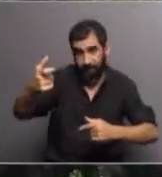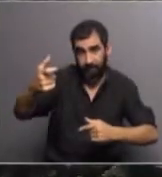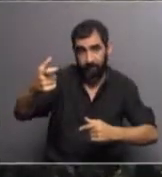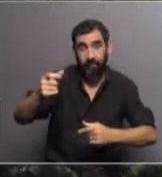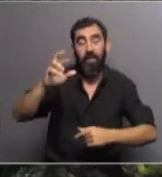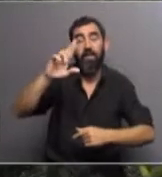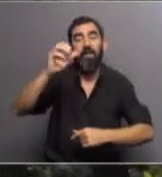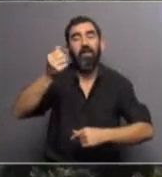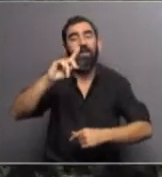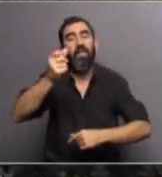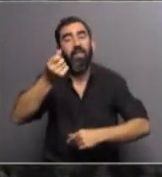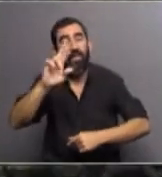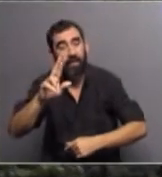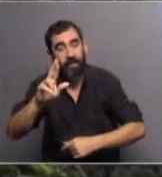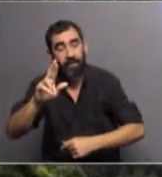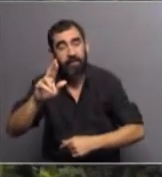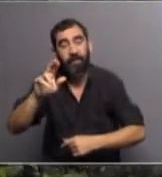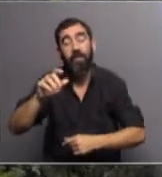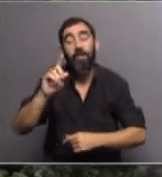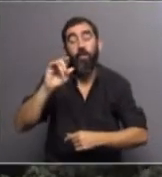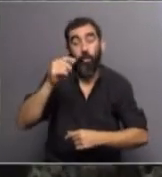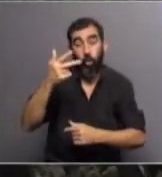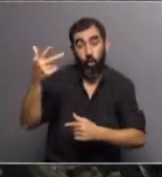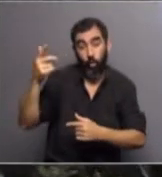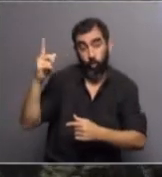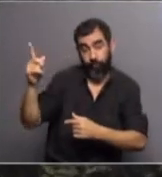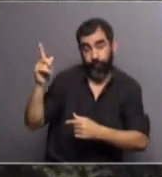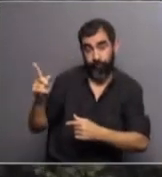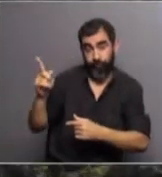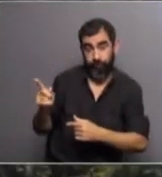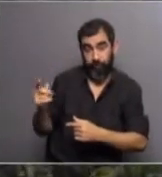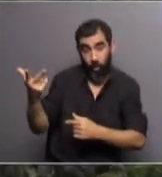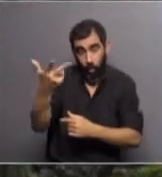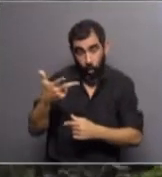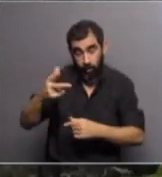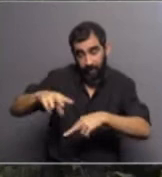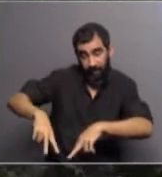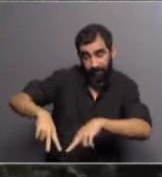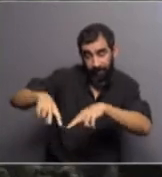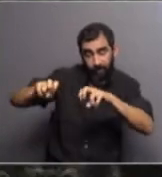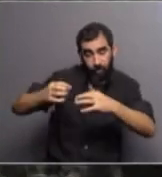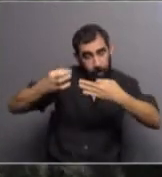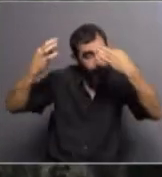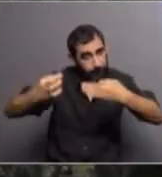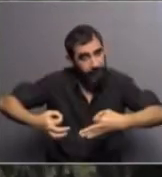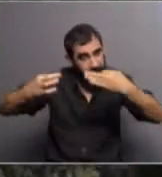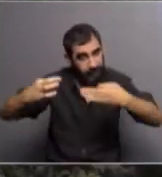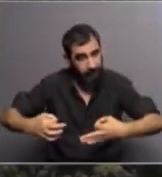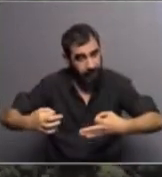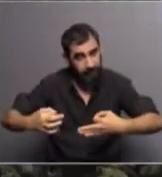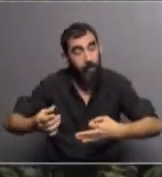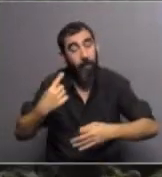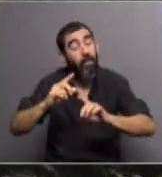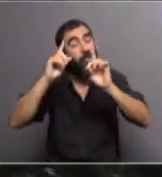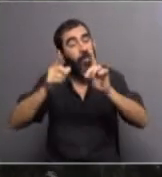planetario, el radar ionosférico y la radioastronomía, tres áreas de investigación especializadas, sino